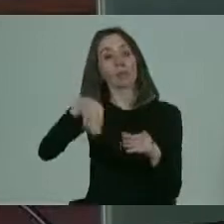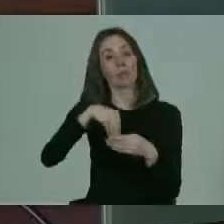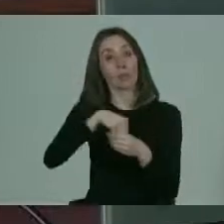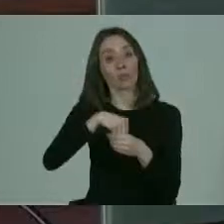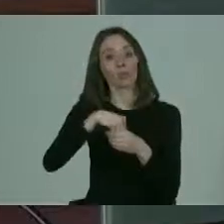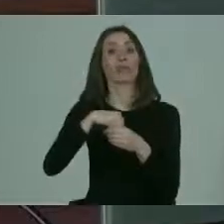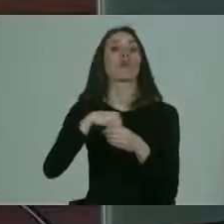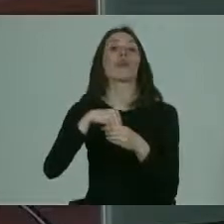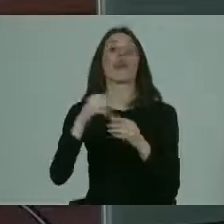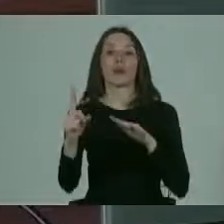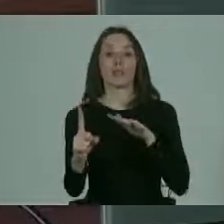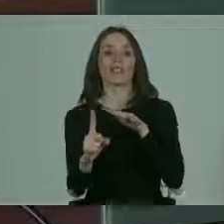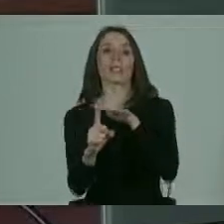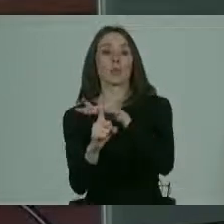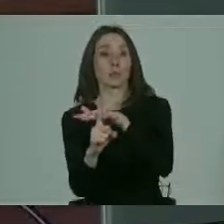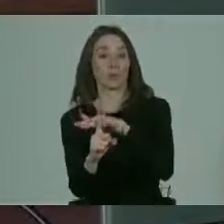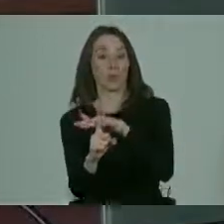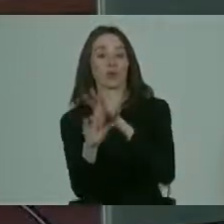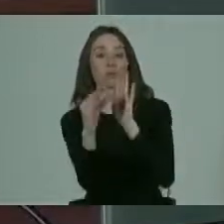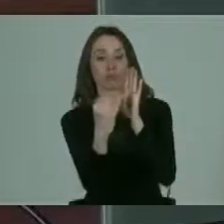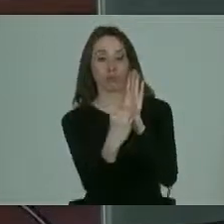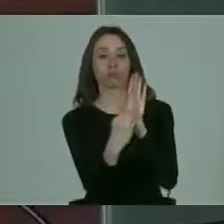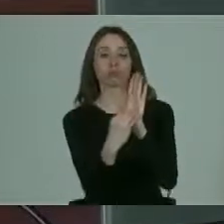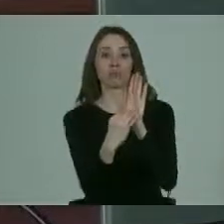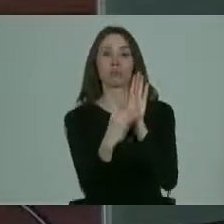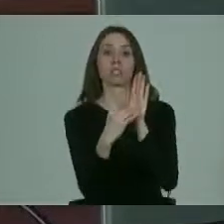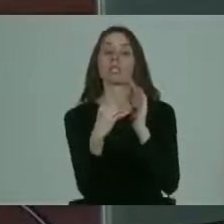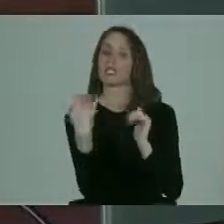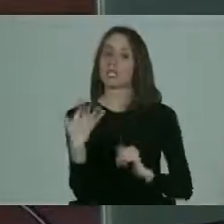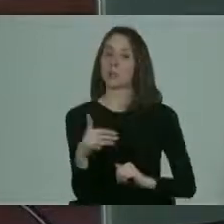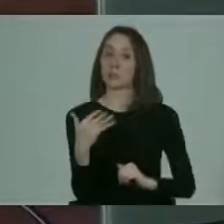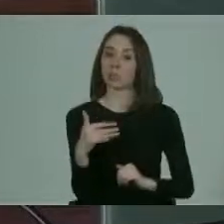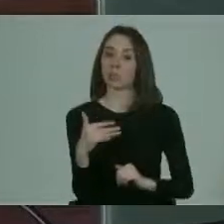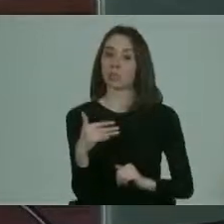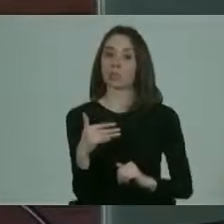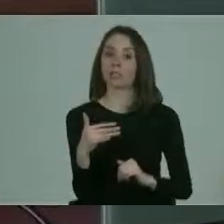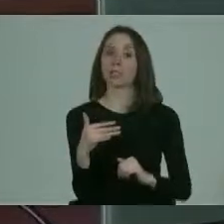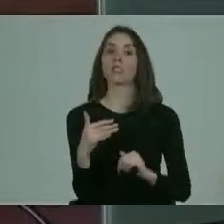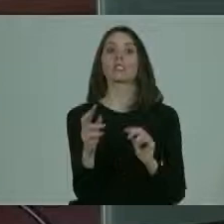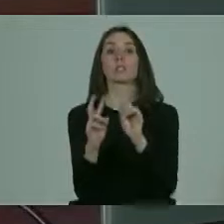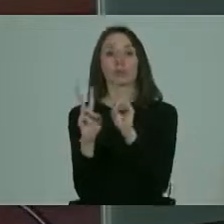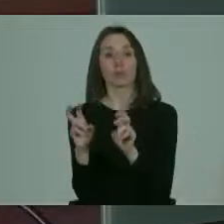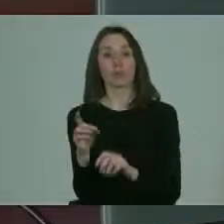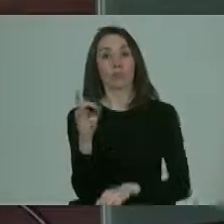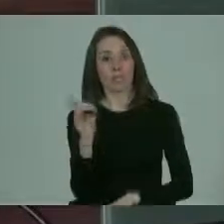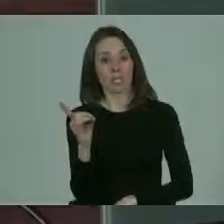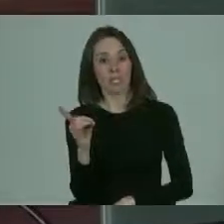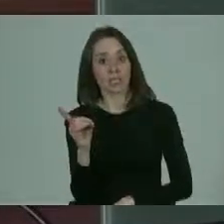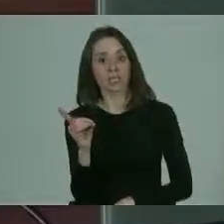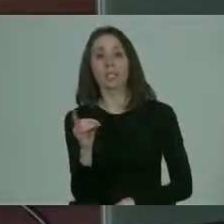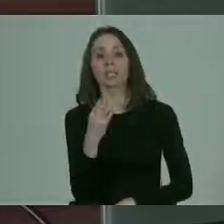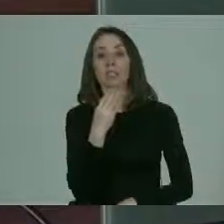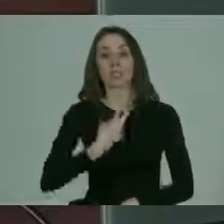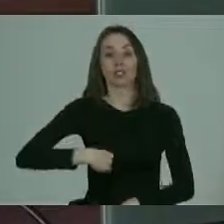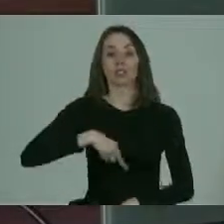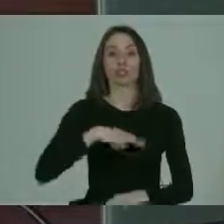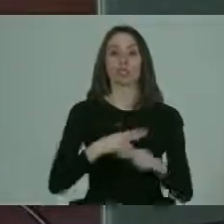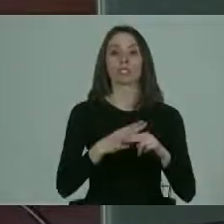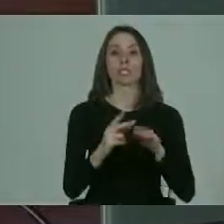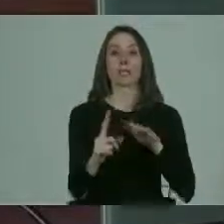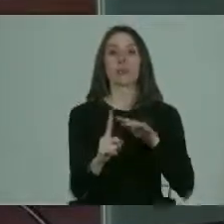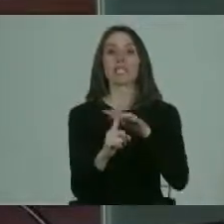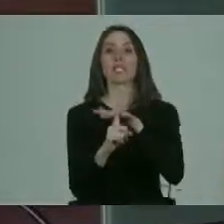ahora los temas de inclusión que nos parecen muy importantes tanto a propósito de la discapacidad como lo que nosotros podemos llamar